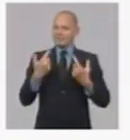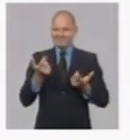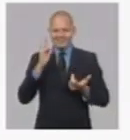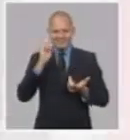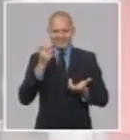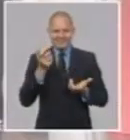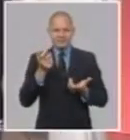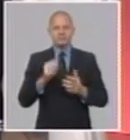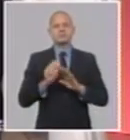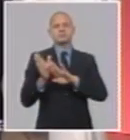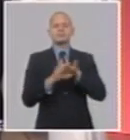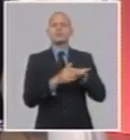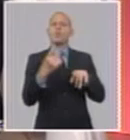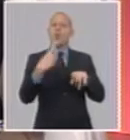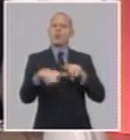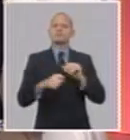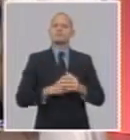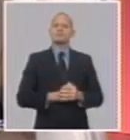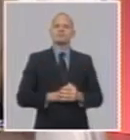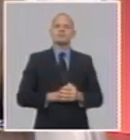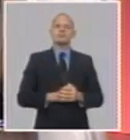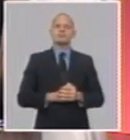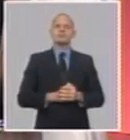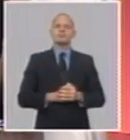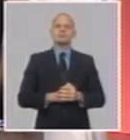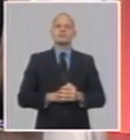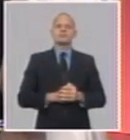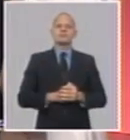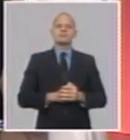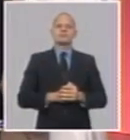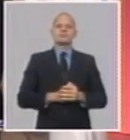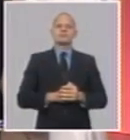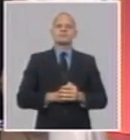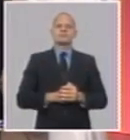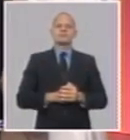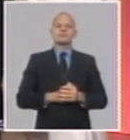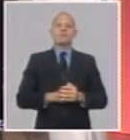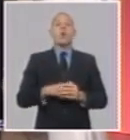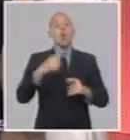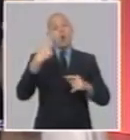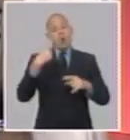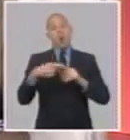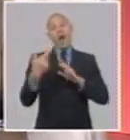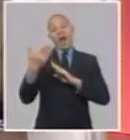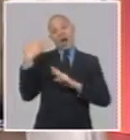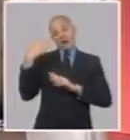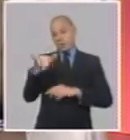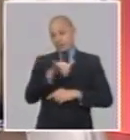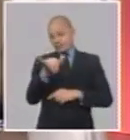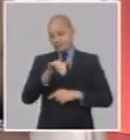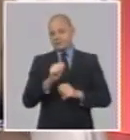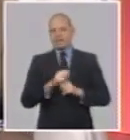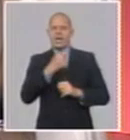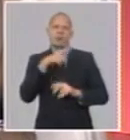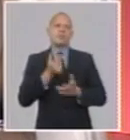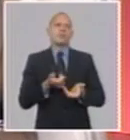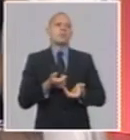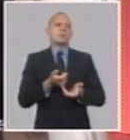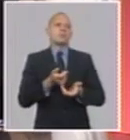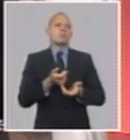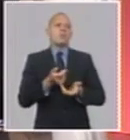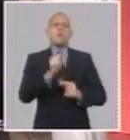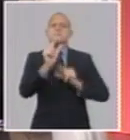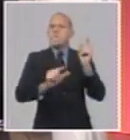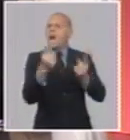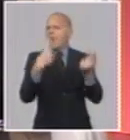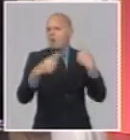dice que habla de como política la eliminación de las dispensas salariales, porque esto es un incremento salarial fuerte y no tiene